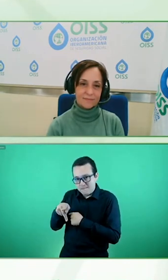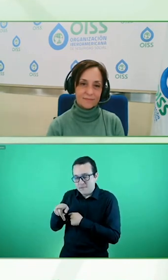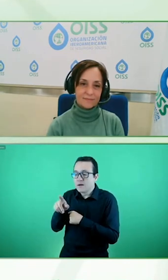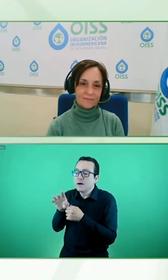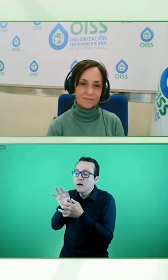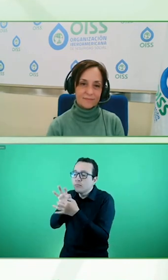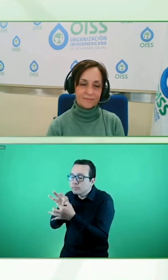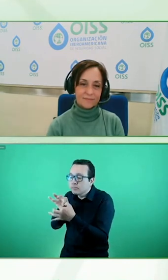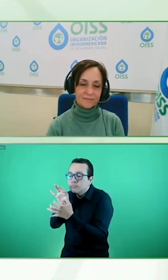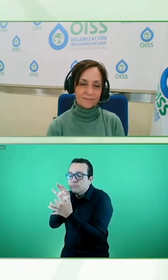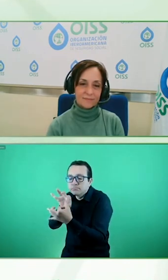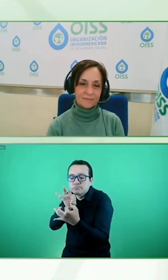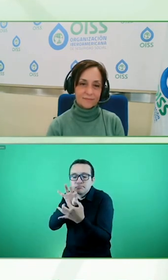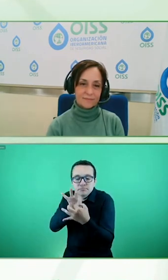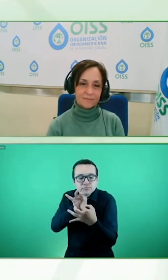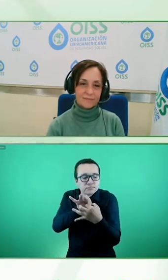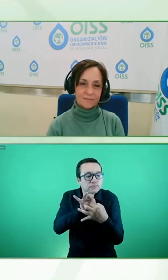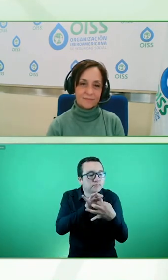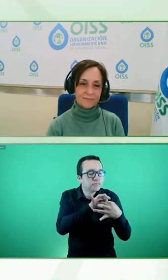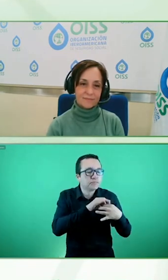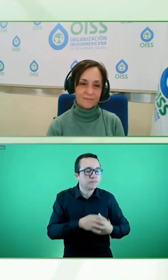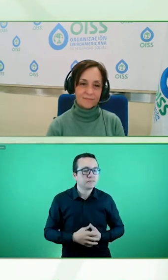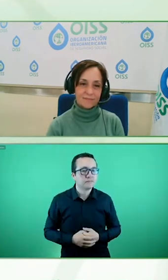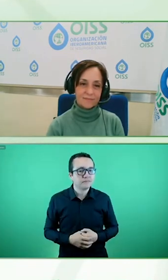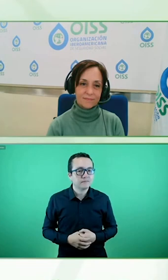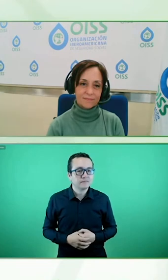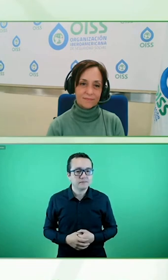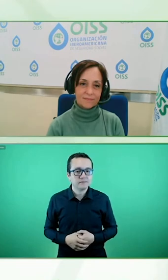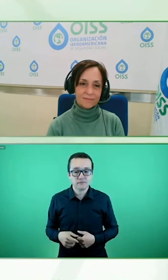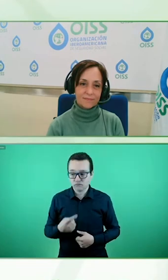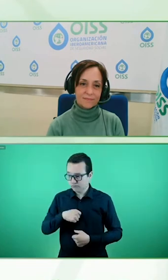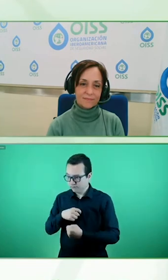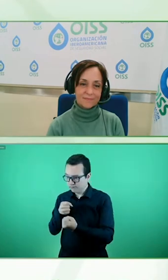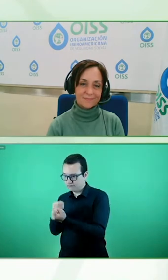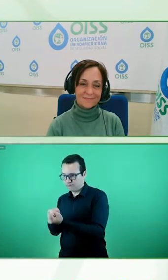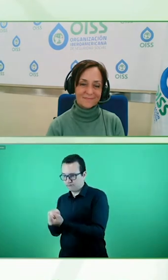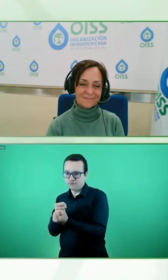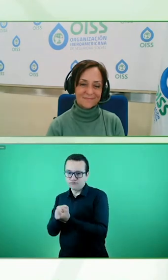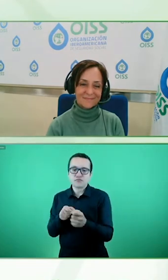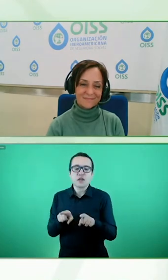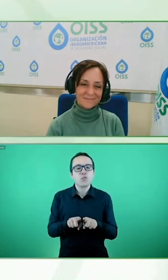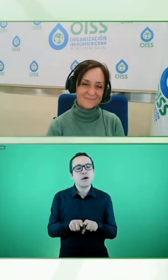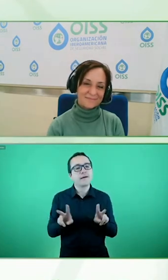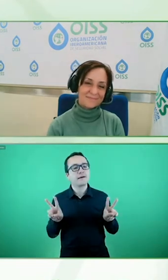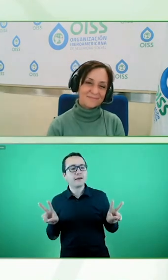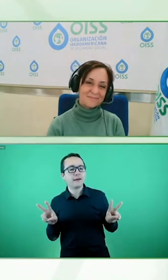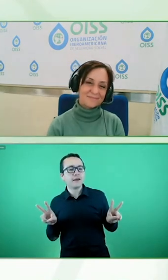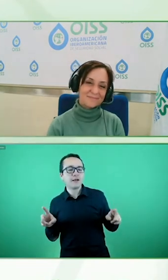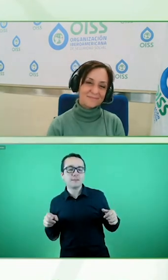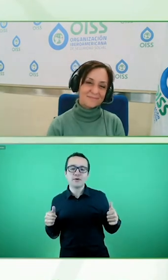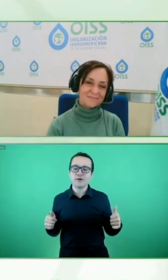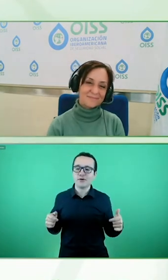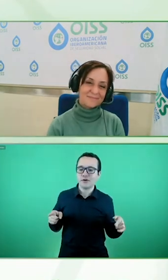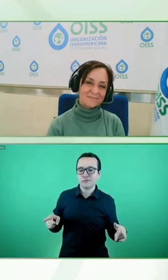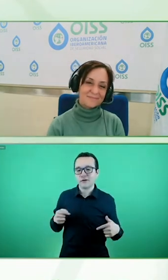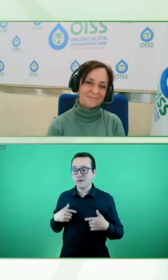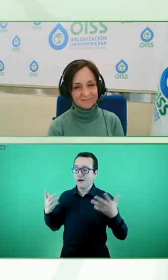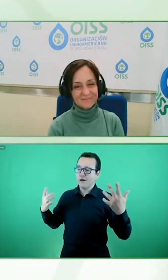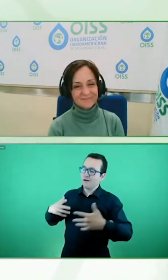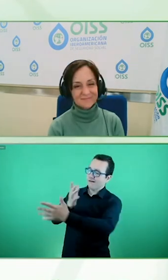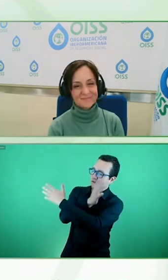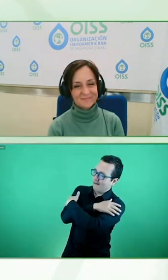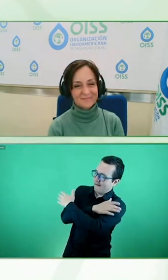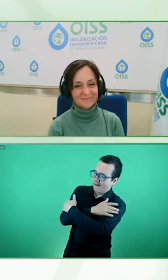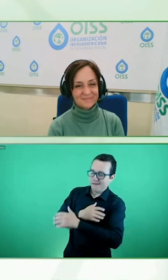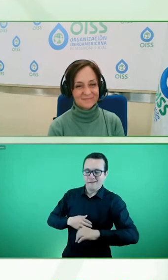cada vez que estamos en reuniones de startups somos los más hippies del grupo es como bueno llega la gente de Incluyeme abrazo corazones unicornios